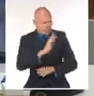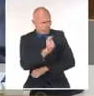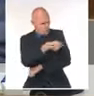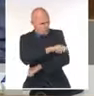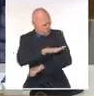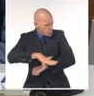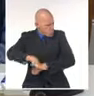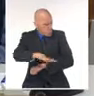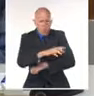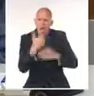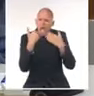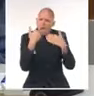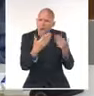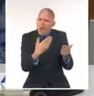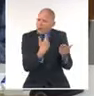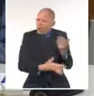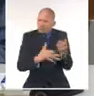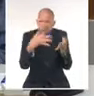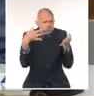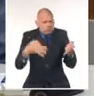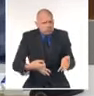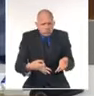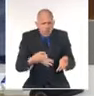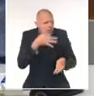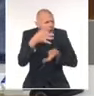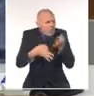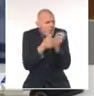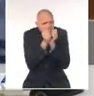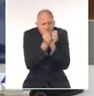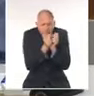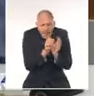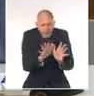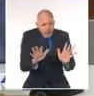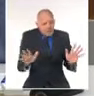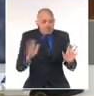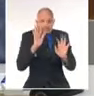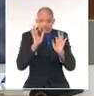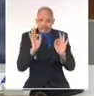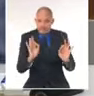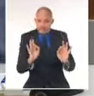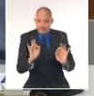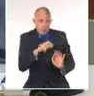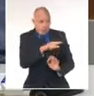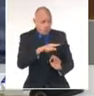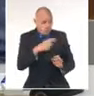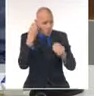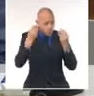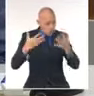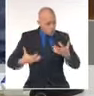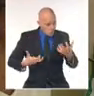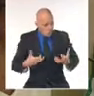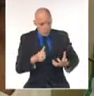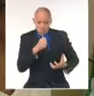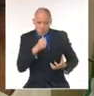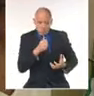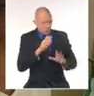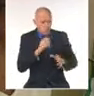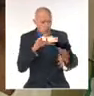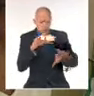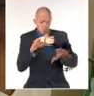verdad, y explicándole la verdad a la gente, enfrentando con la verdad y las dudas que podía tener la